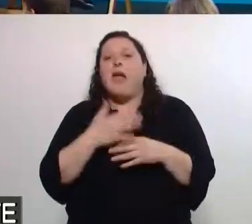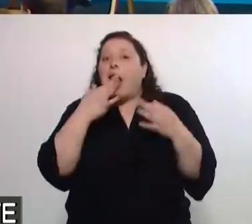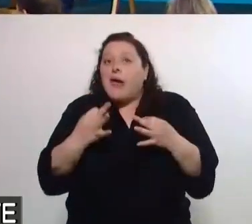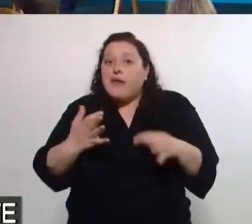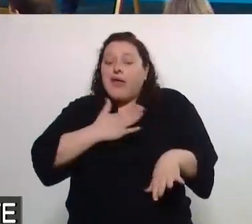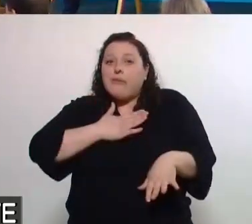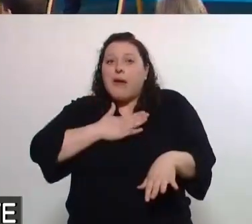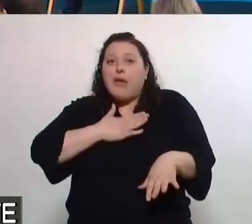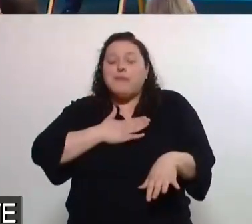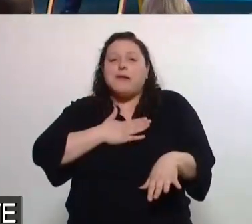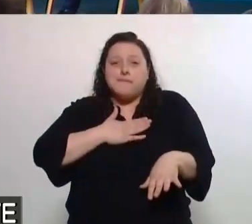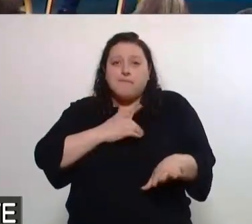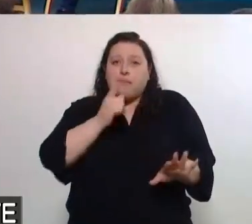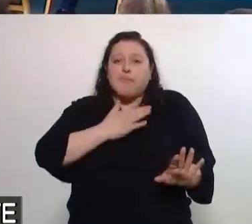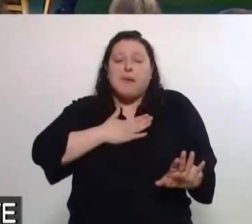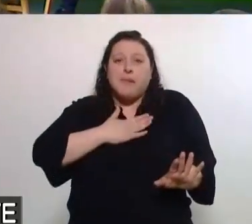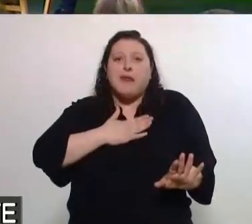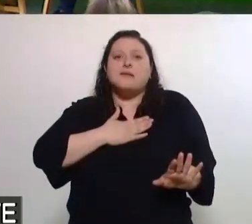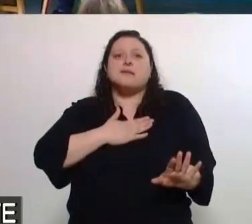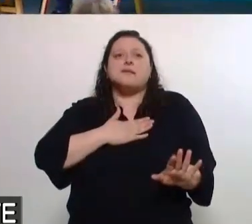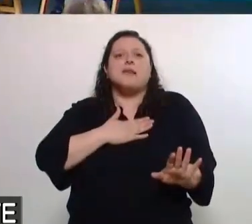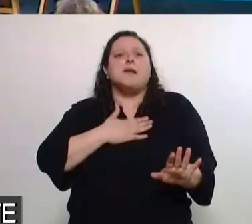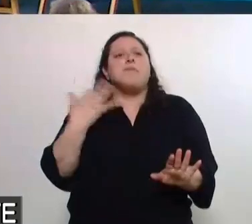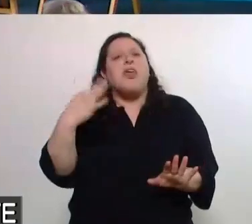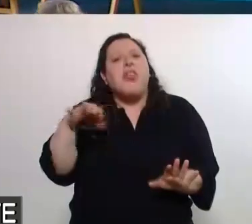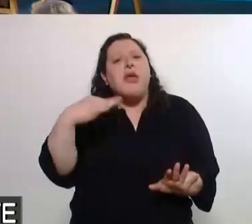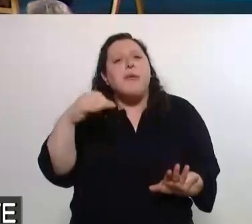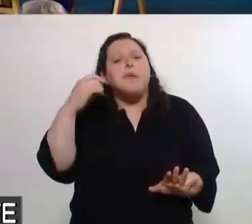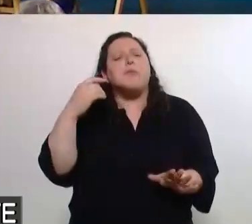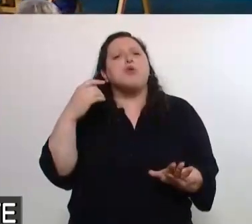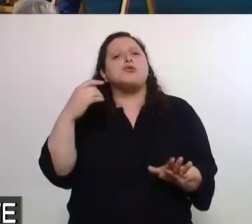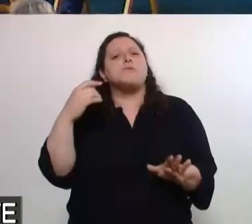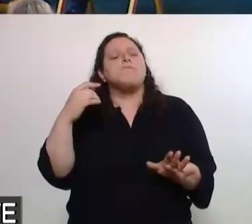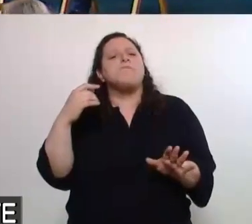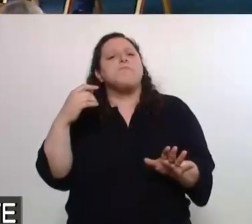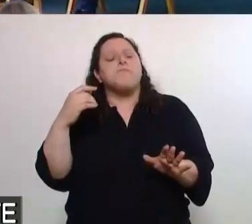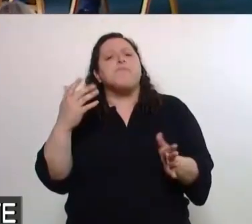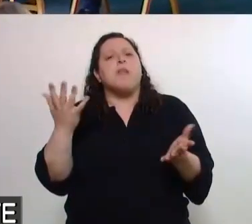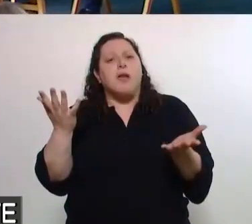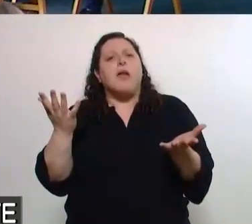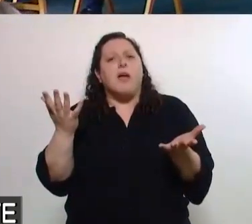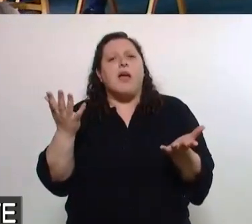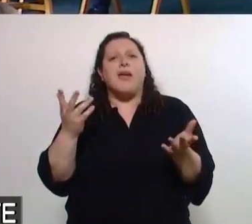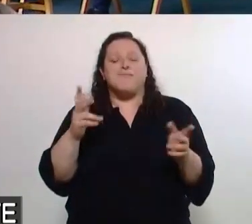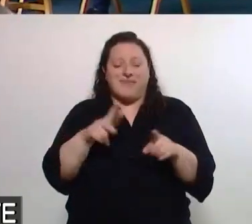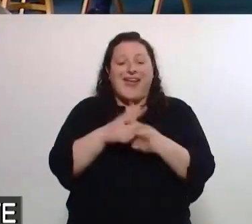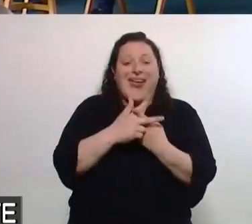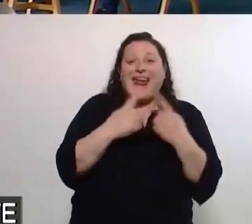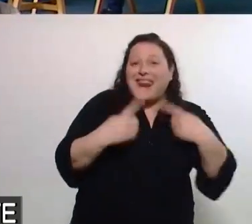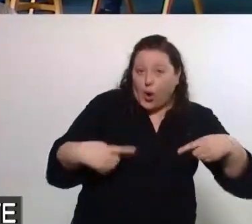parece que en eso lo que tenemos que poner es además de algún recurso